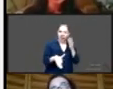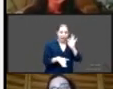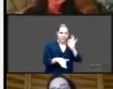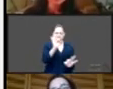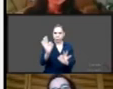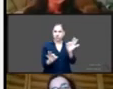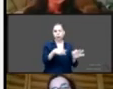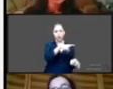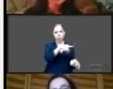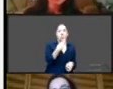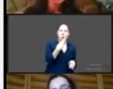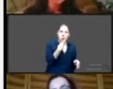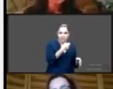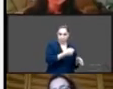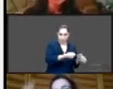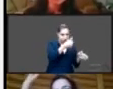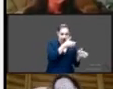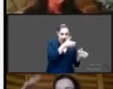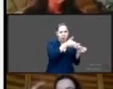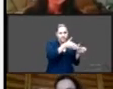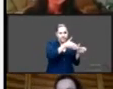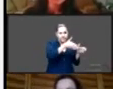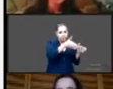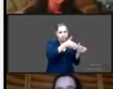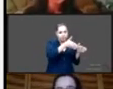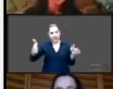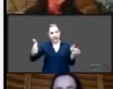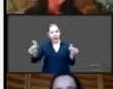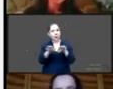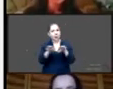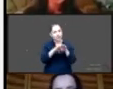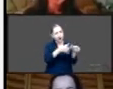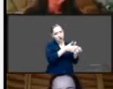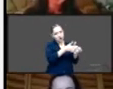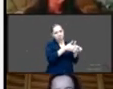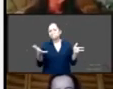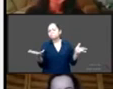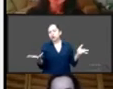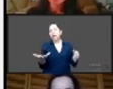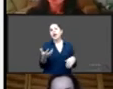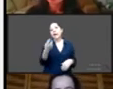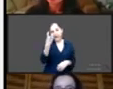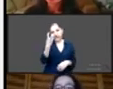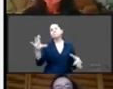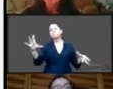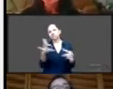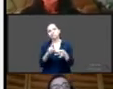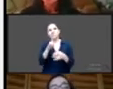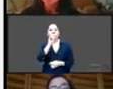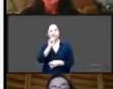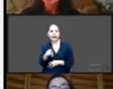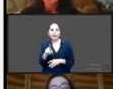nos genera una tasa de fecundidad adolescente, además de muchísimos otros más factores como educación, acceso a servicios, etcétera. Que